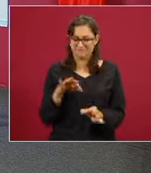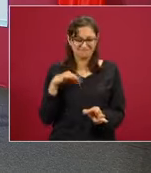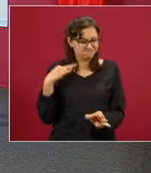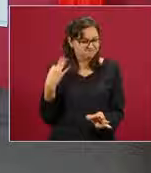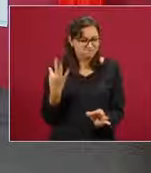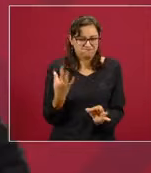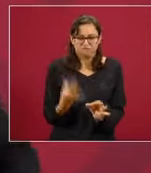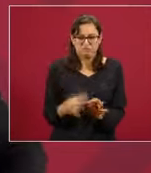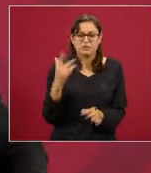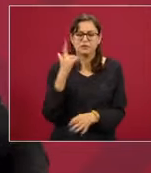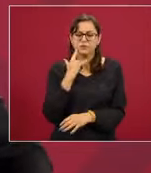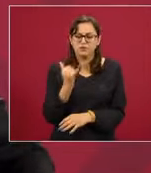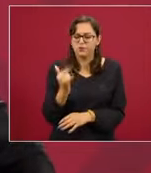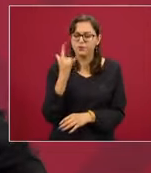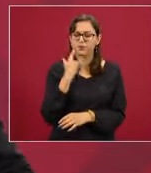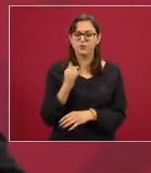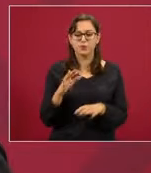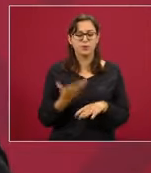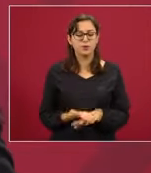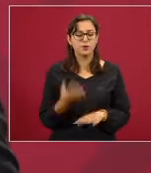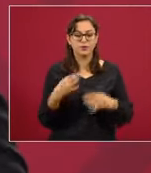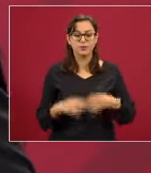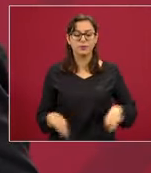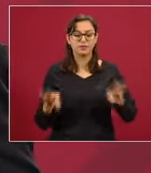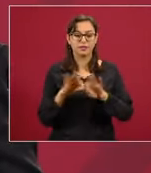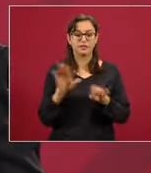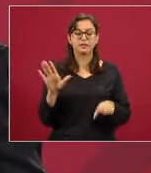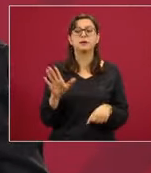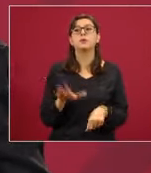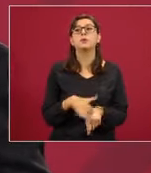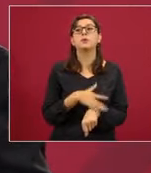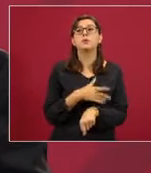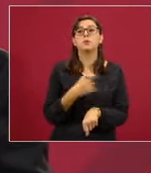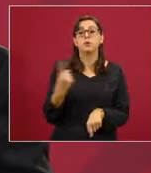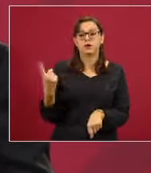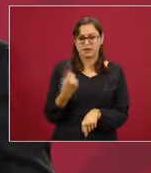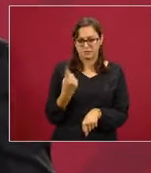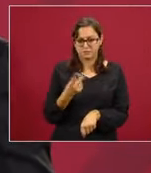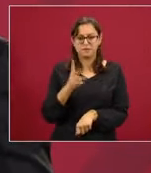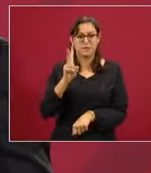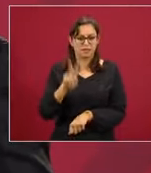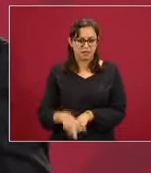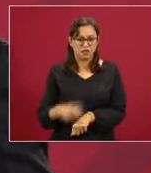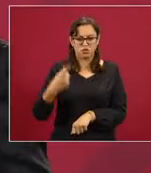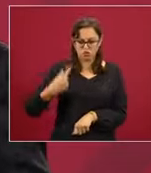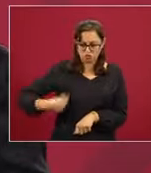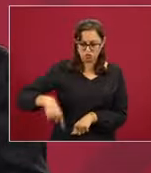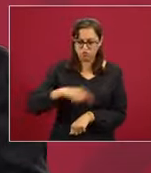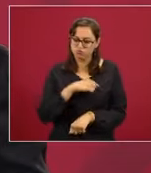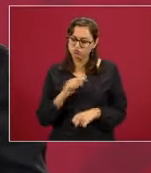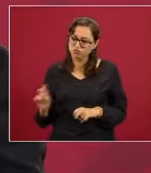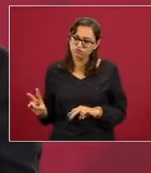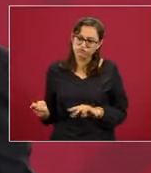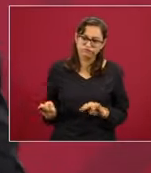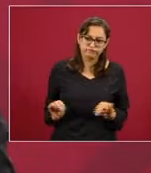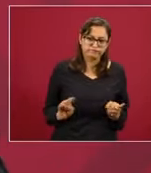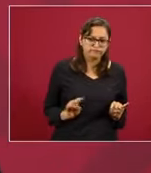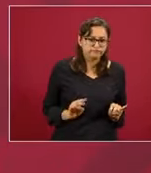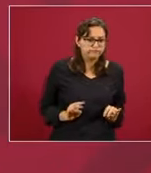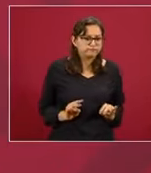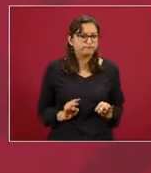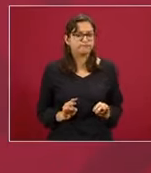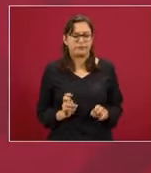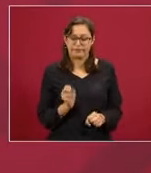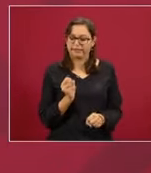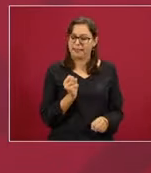importante, porque también, si bien es cierto que hay que estar muy atentos y participar en tiempo y forma para